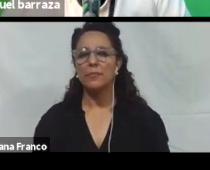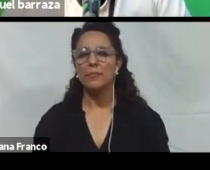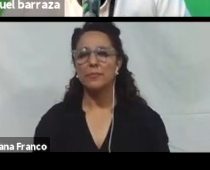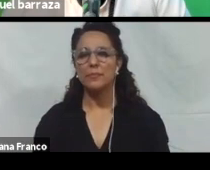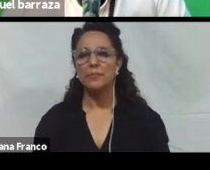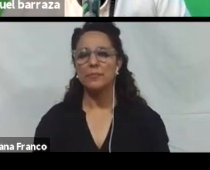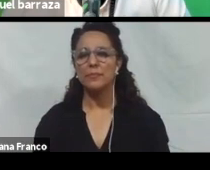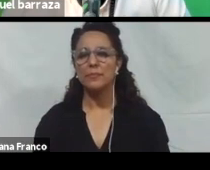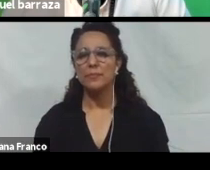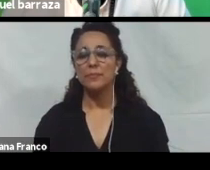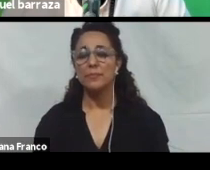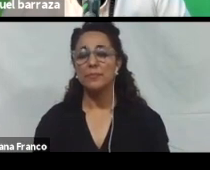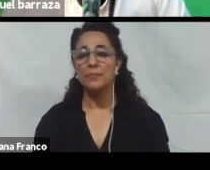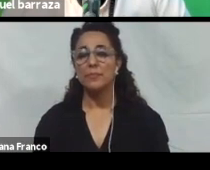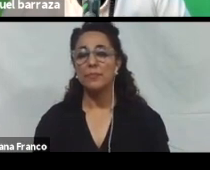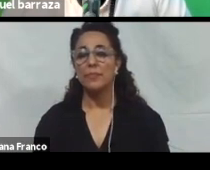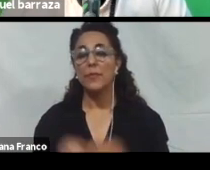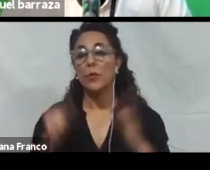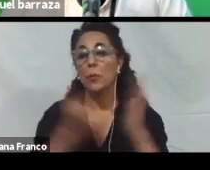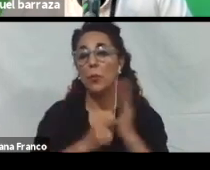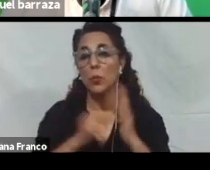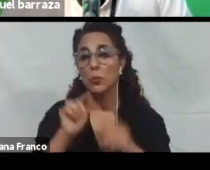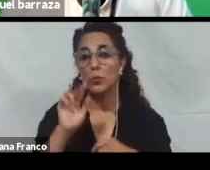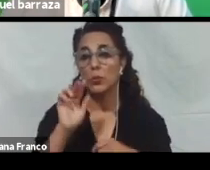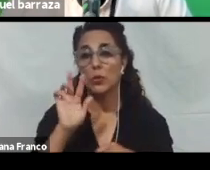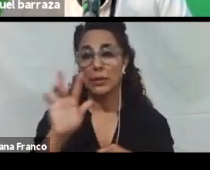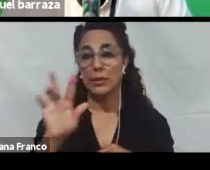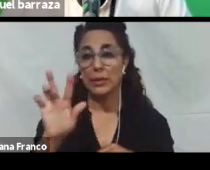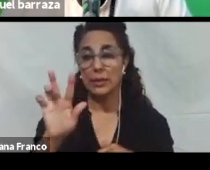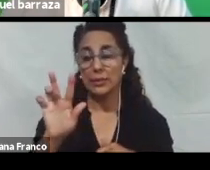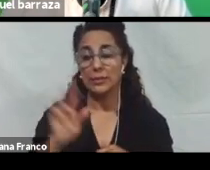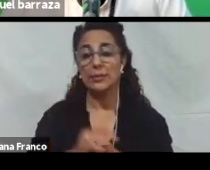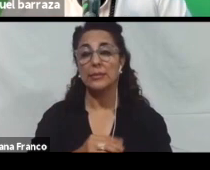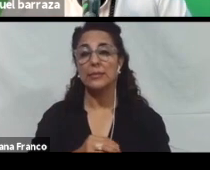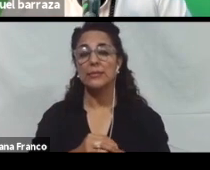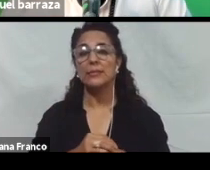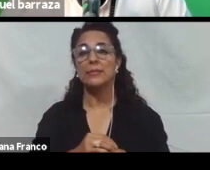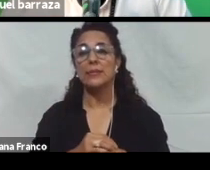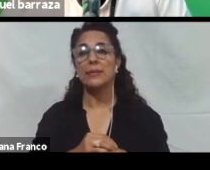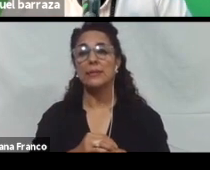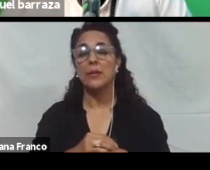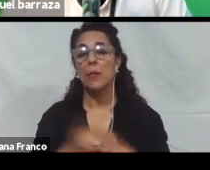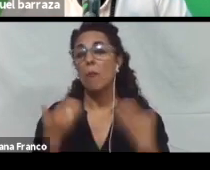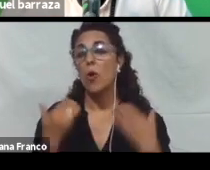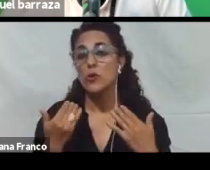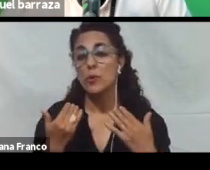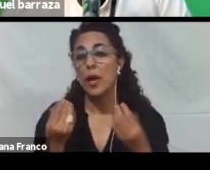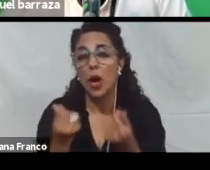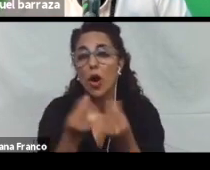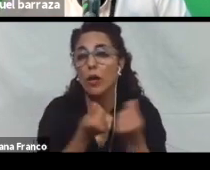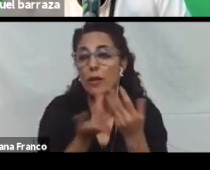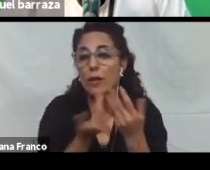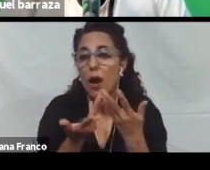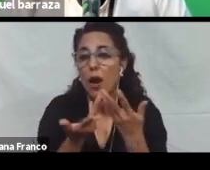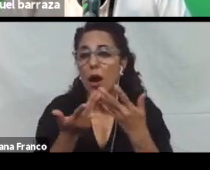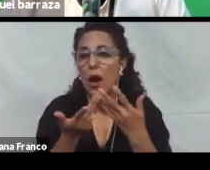Te dice que. El punto 3 dice que. Tiene posibilidad de generar contenidos automáticos. Por